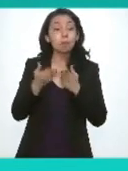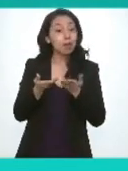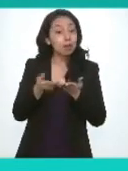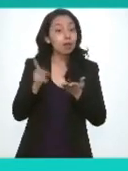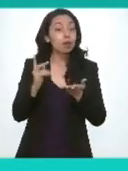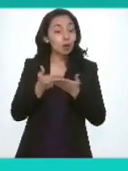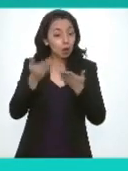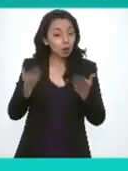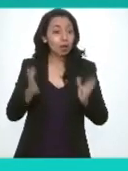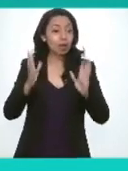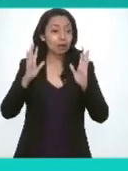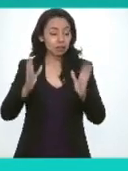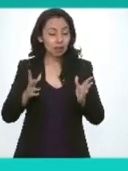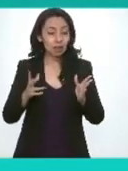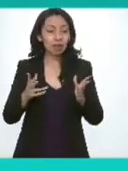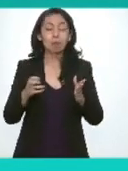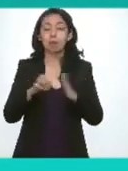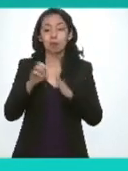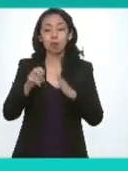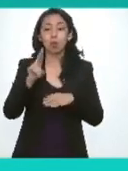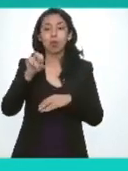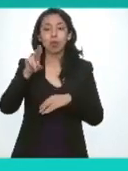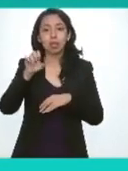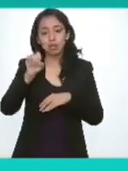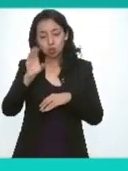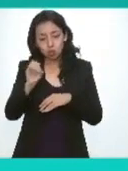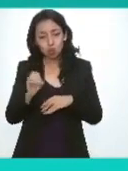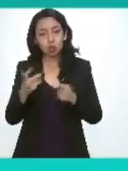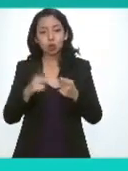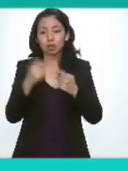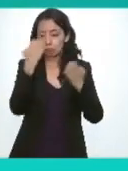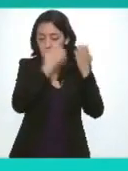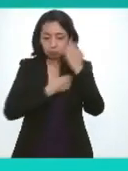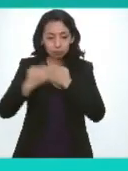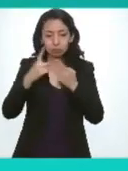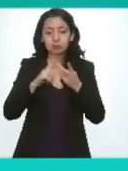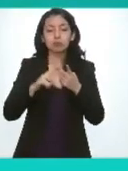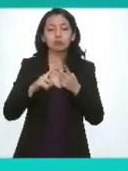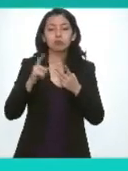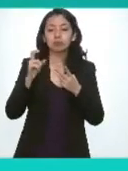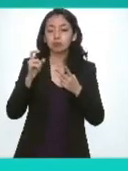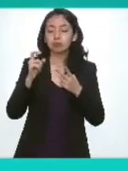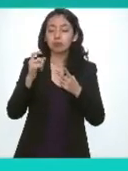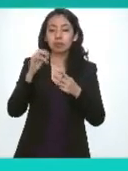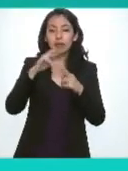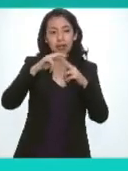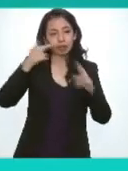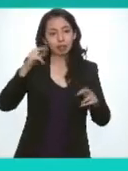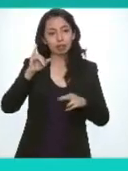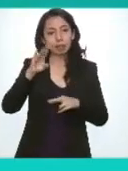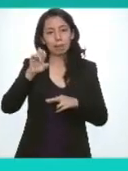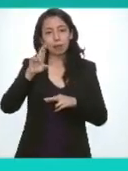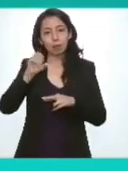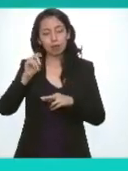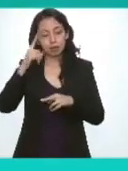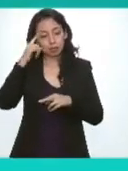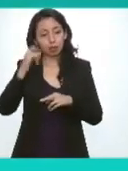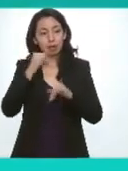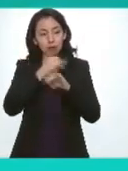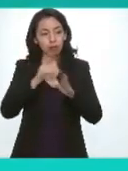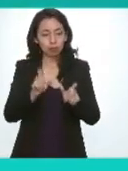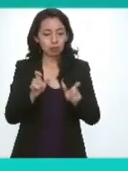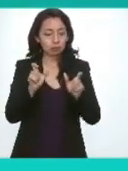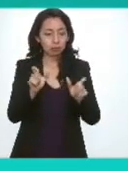hoy así como se está haciendo análisis en la UNESCO así como en los 20 años de la red iberoamericana de protección de datos